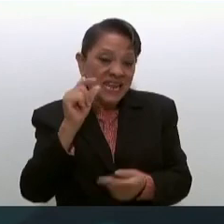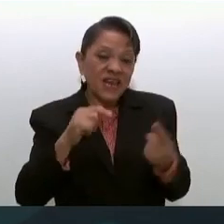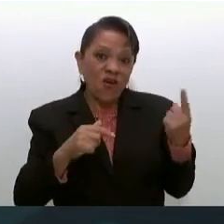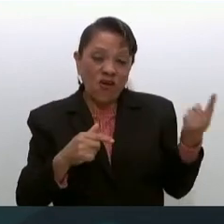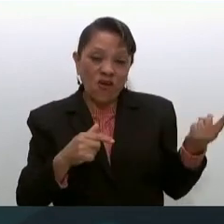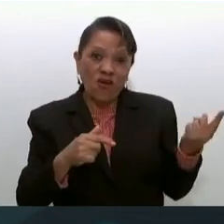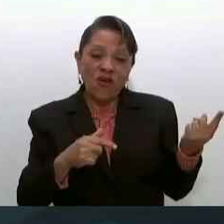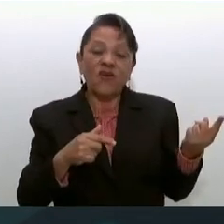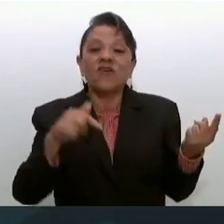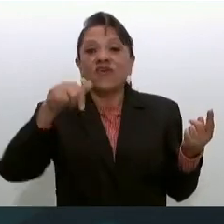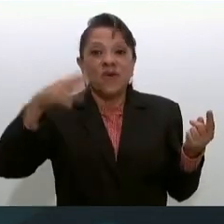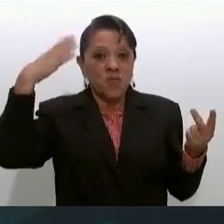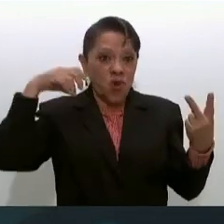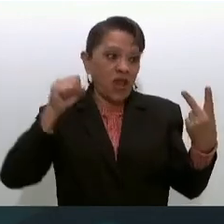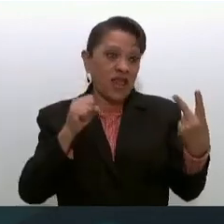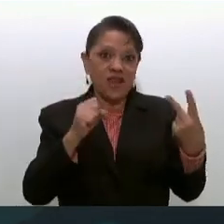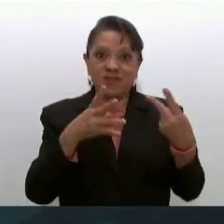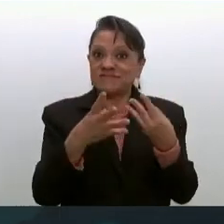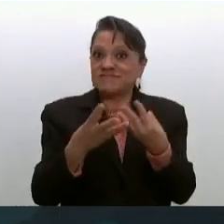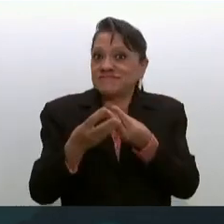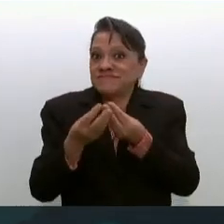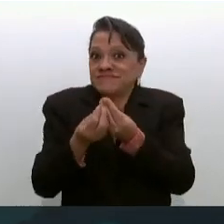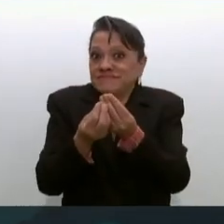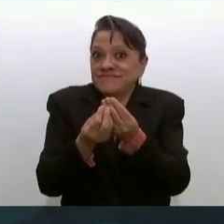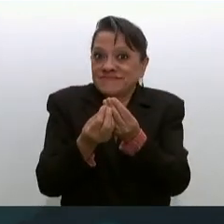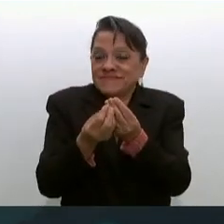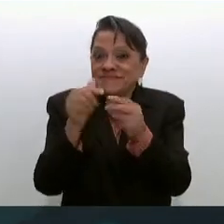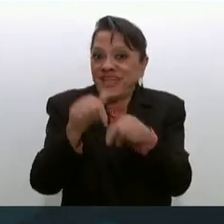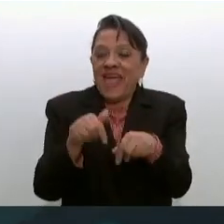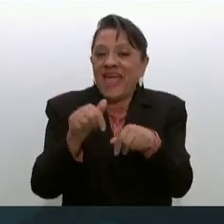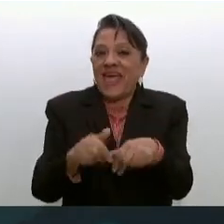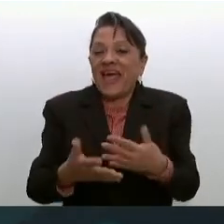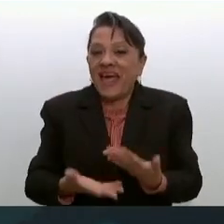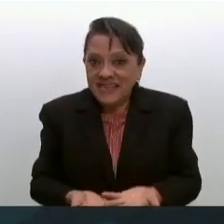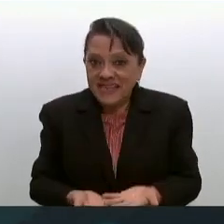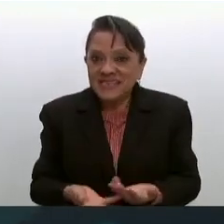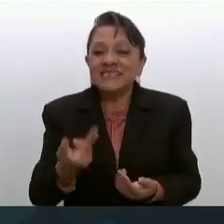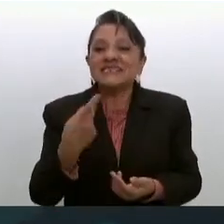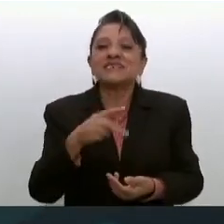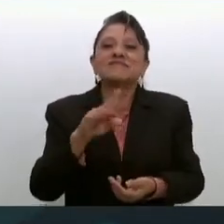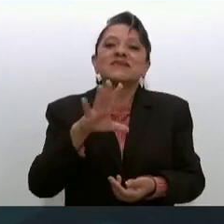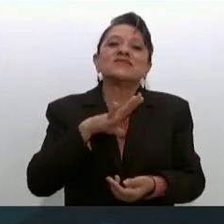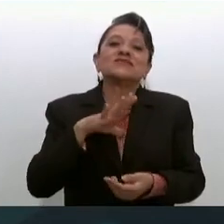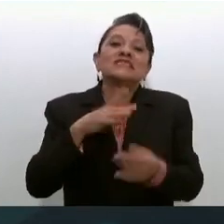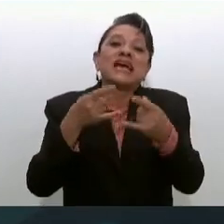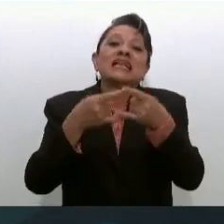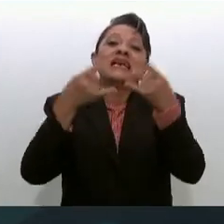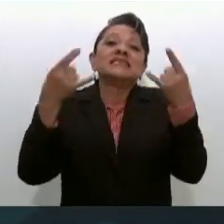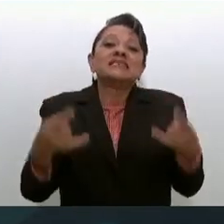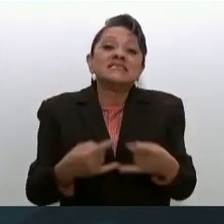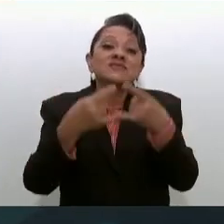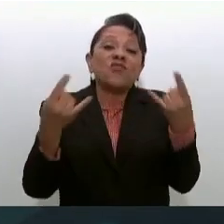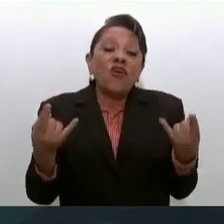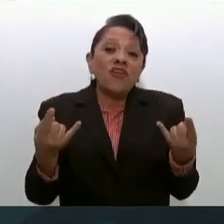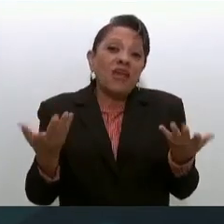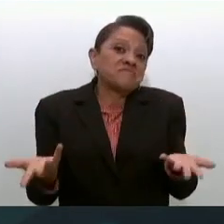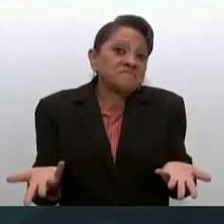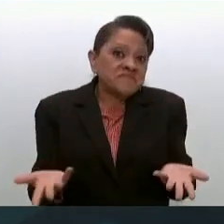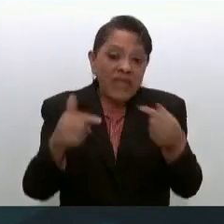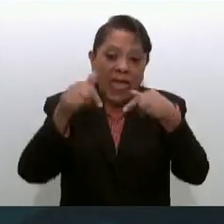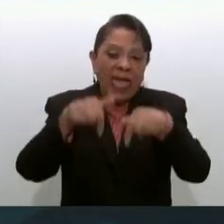aquí si contamos la historia aquí